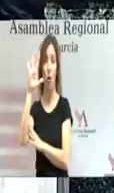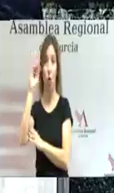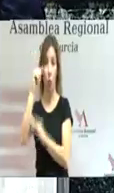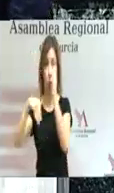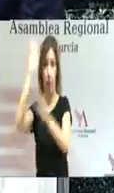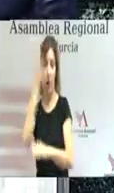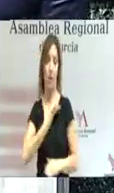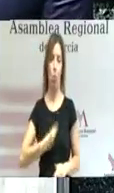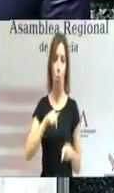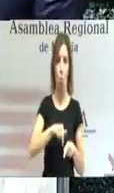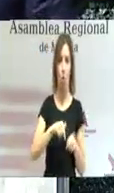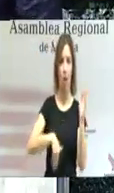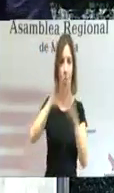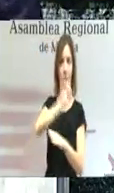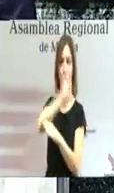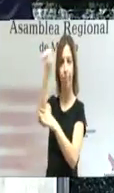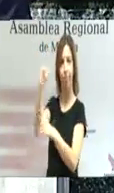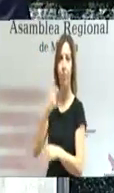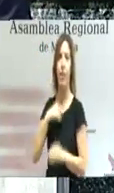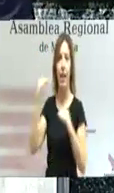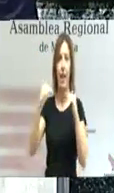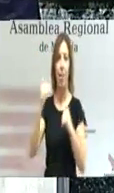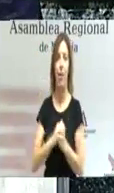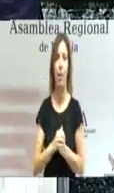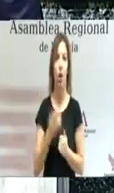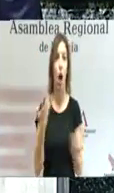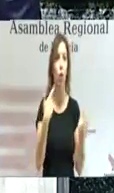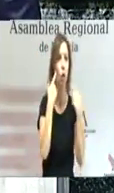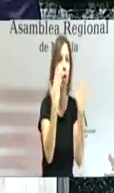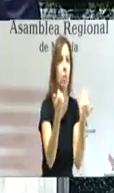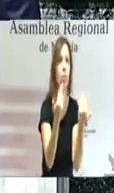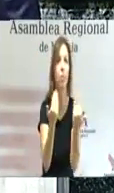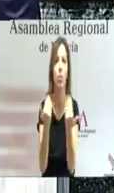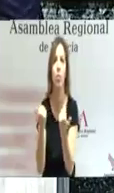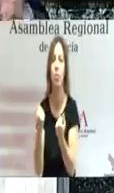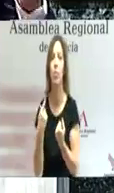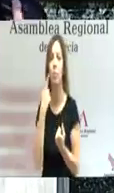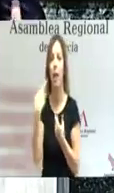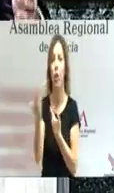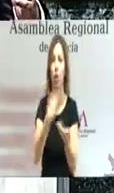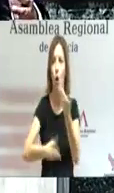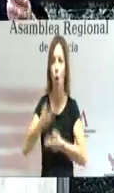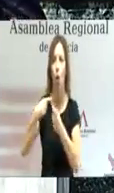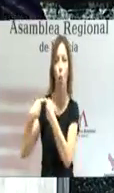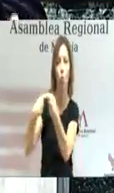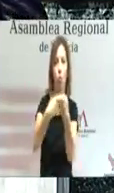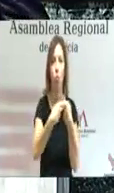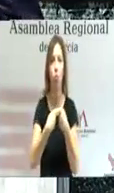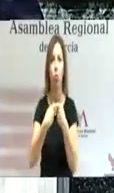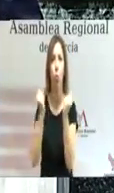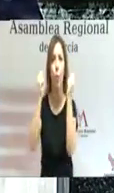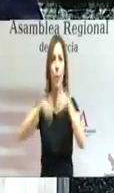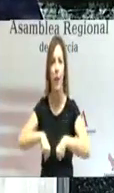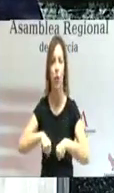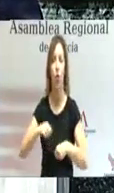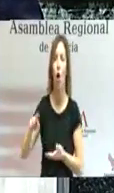Estamos escuchando a todos y contando con ellos para elaborar un gran pacto regional por la